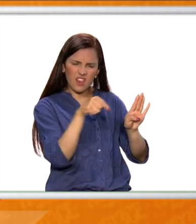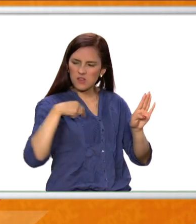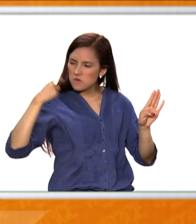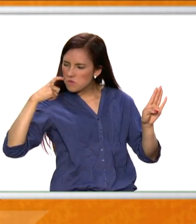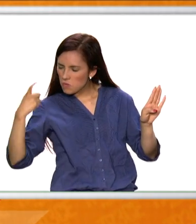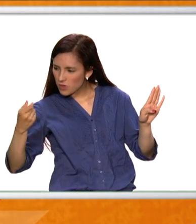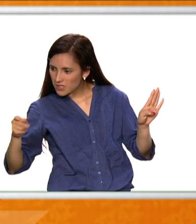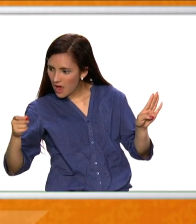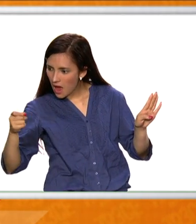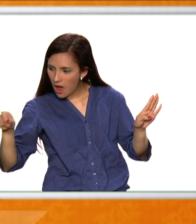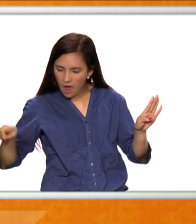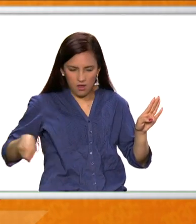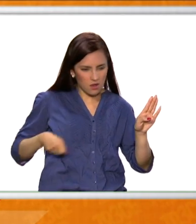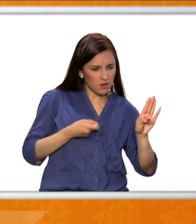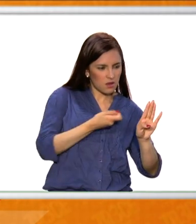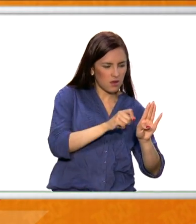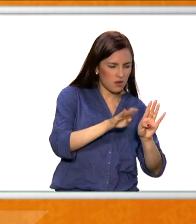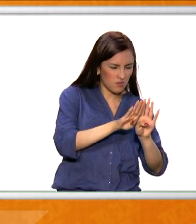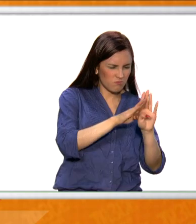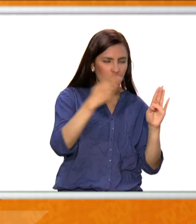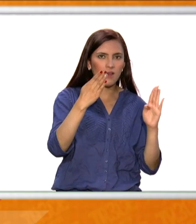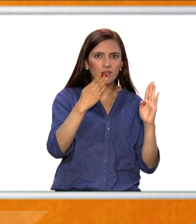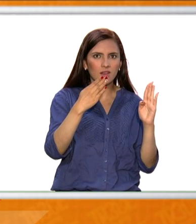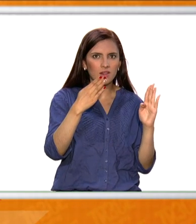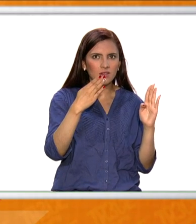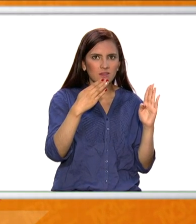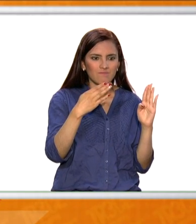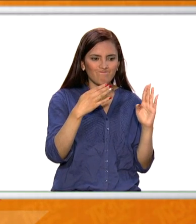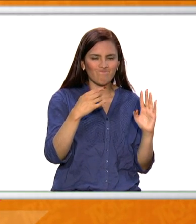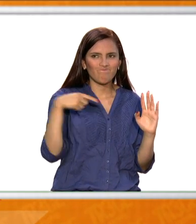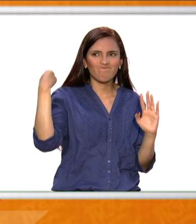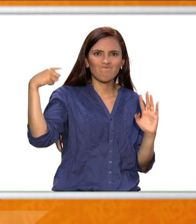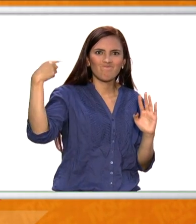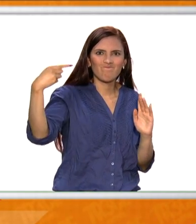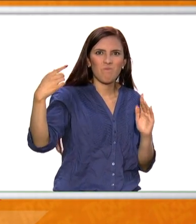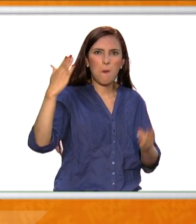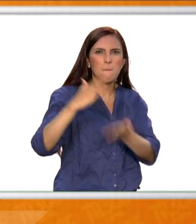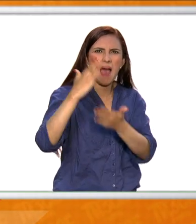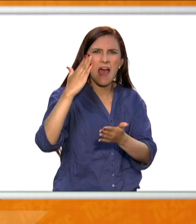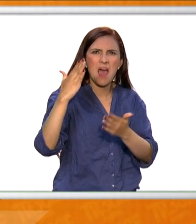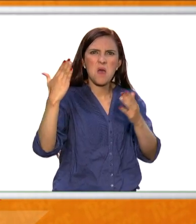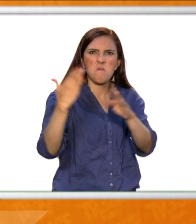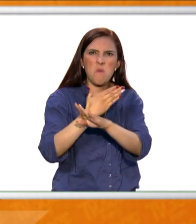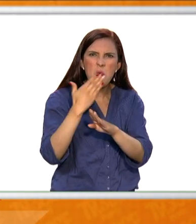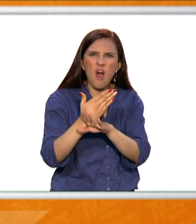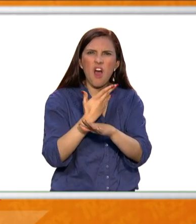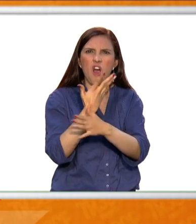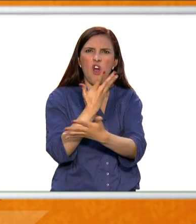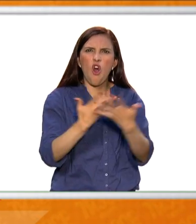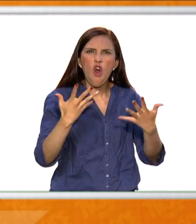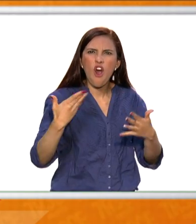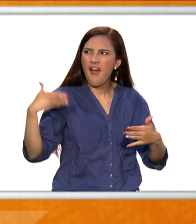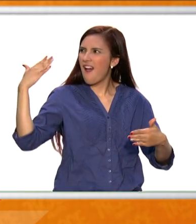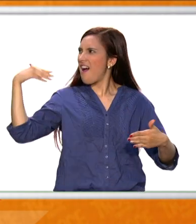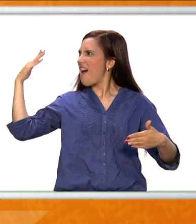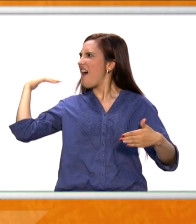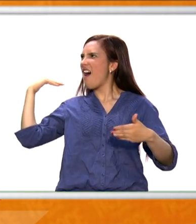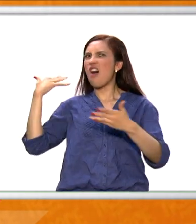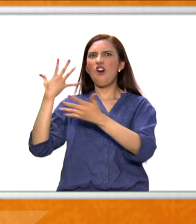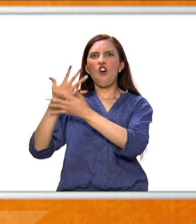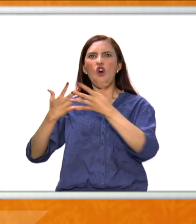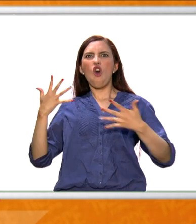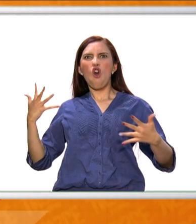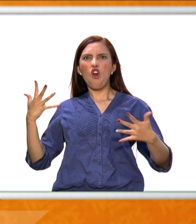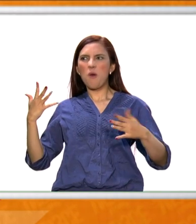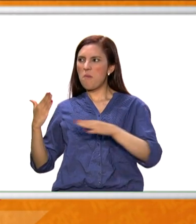y esta se topará con una serie de eventos que sorprendentemente conectan el pasado de la casa con su propio